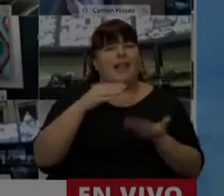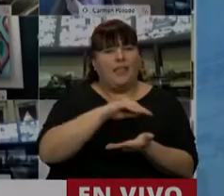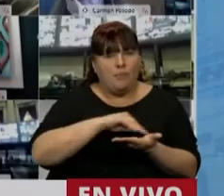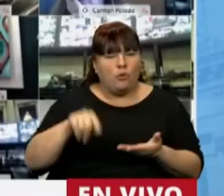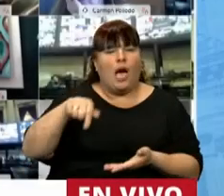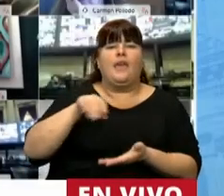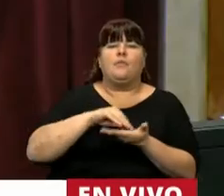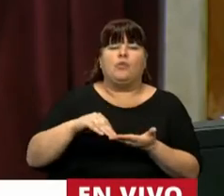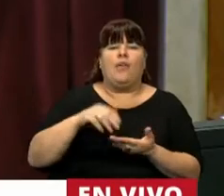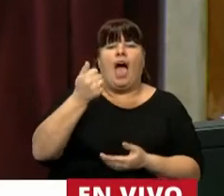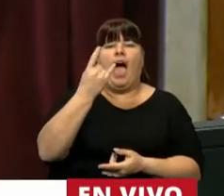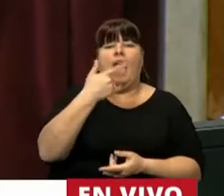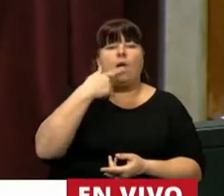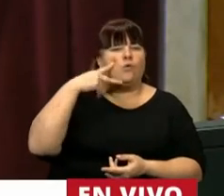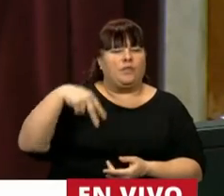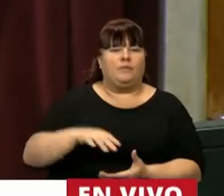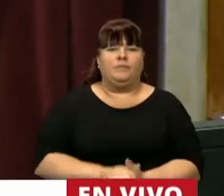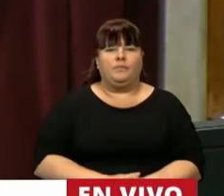Tiene la palabra la diputada Brenda Austin.